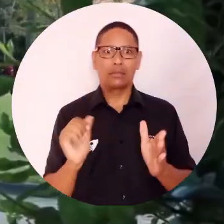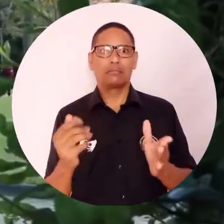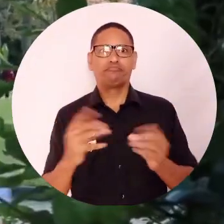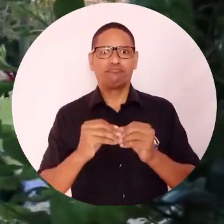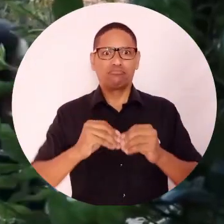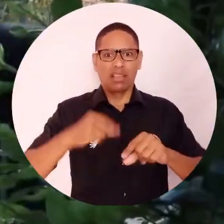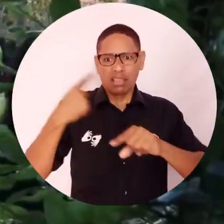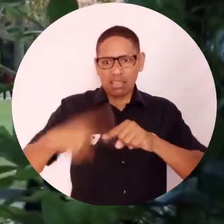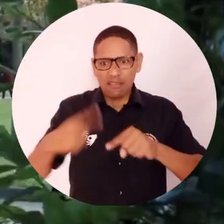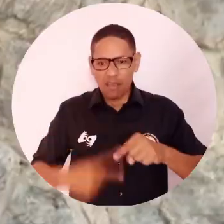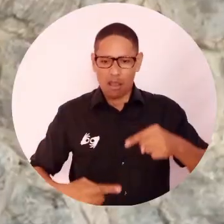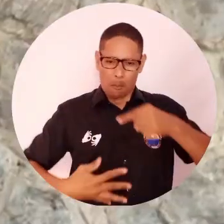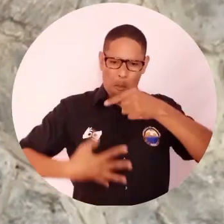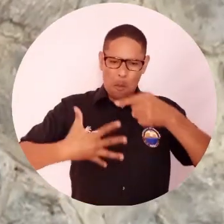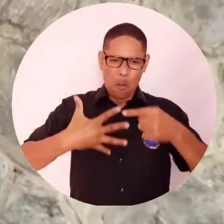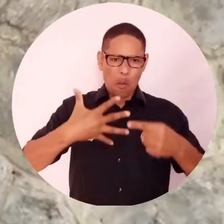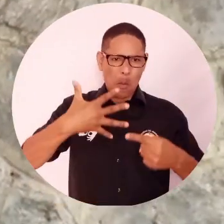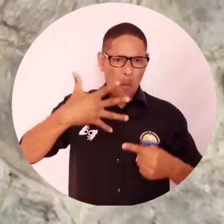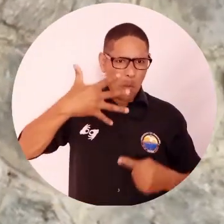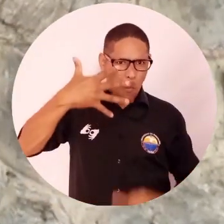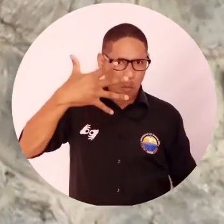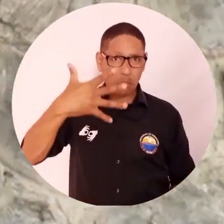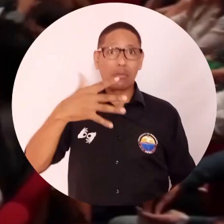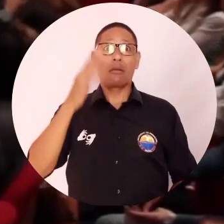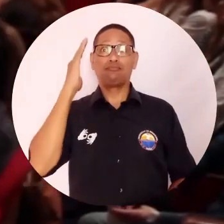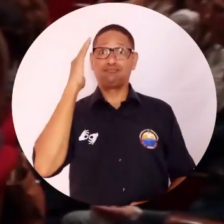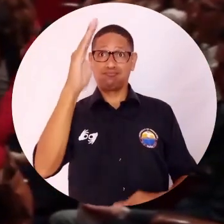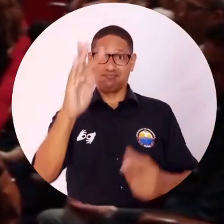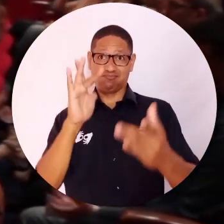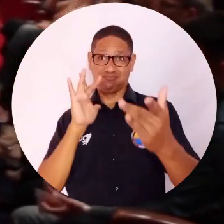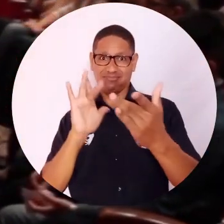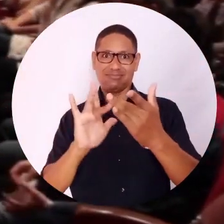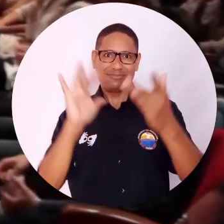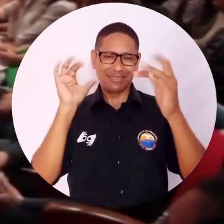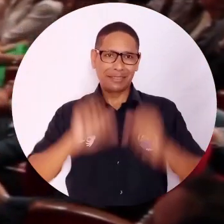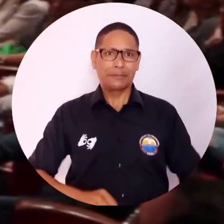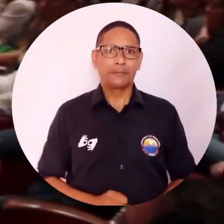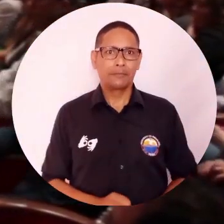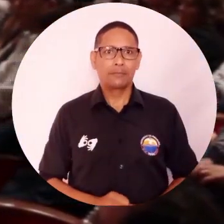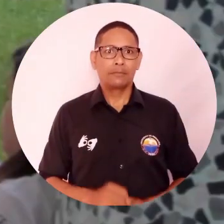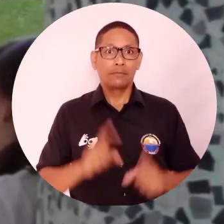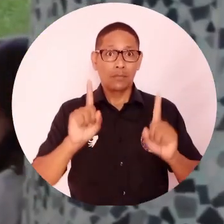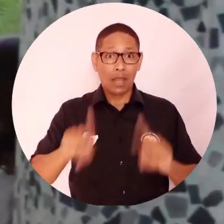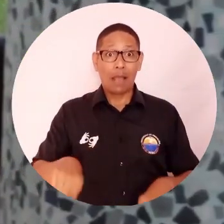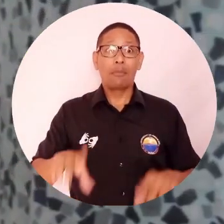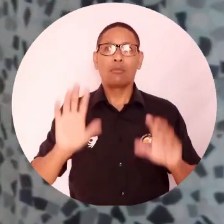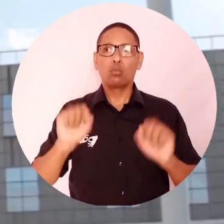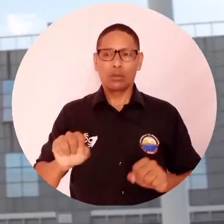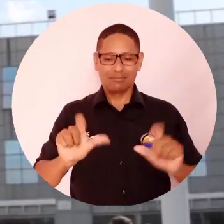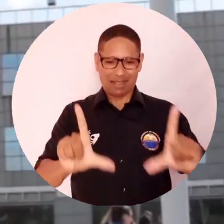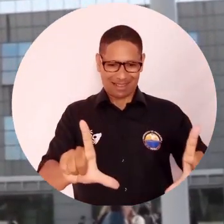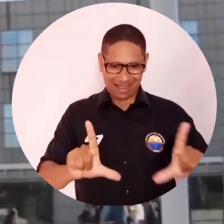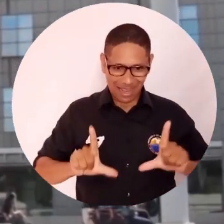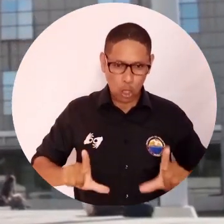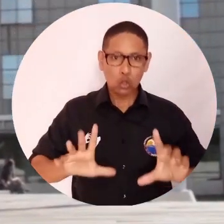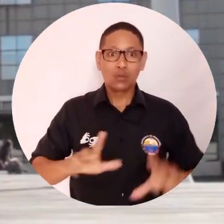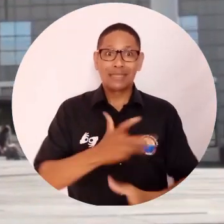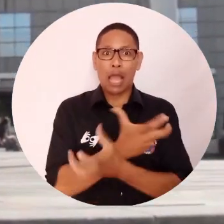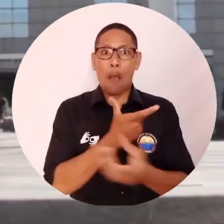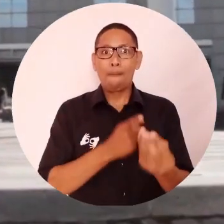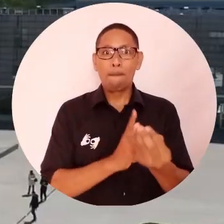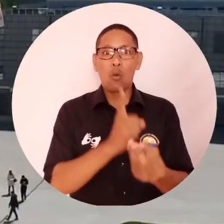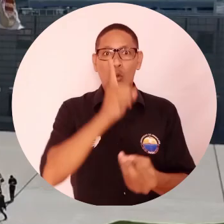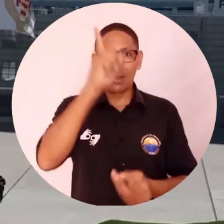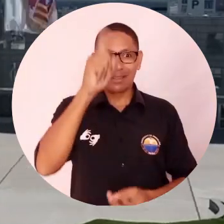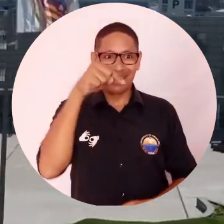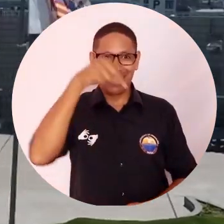ampliar así mismo nuestras competencias frente al mundo laboral que se viene. Los nuevos acuerdos también contemplan la oferta de un pregrado en Ciencia Política en Uni Magdalena